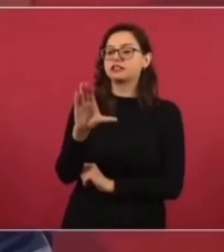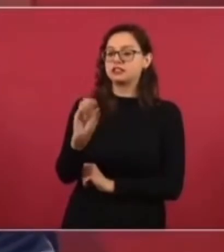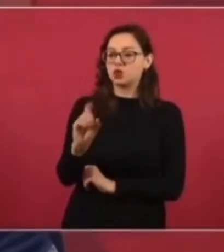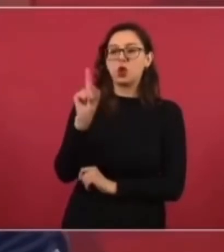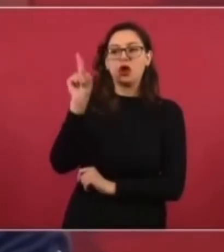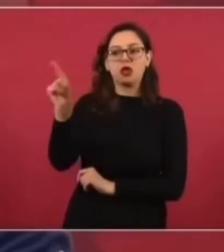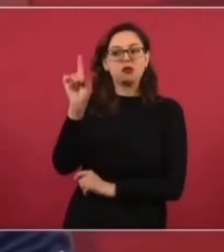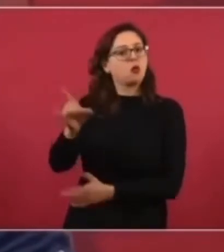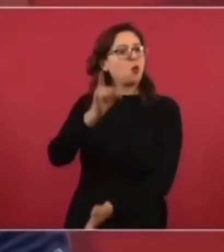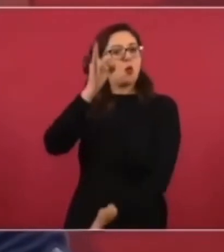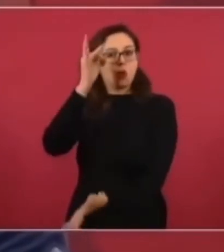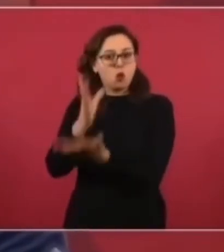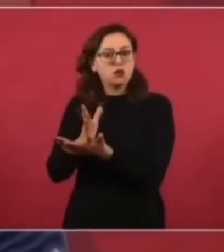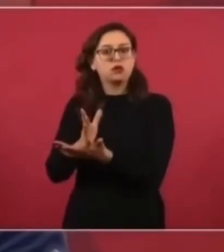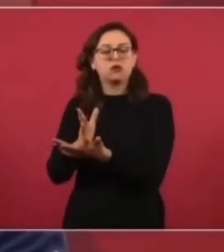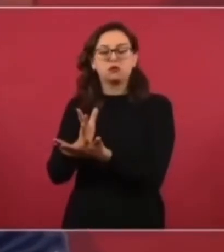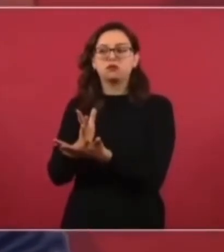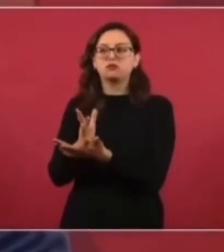Francisco.